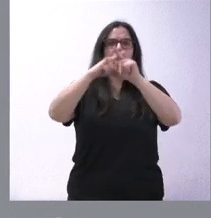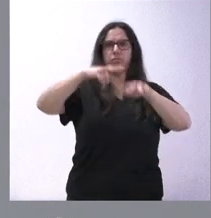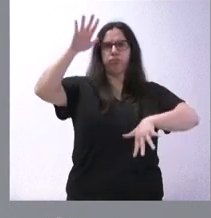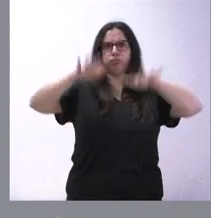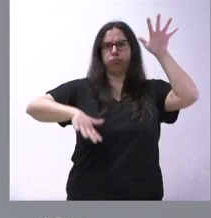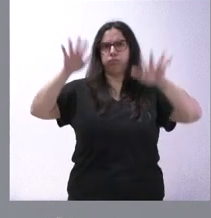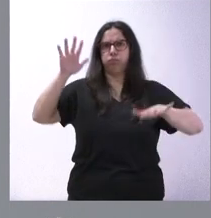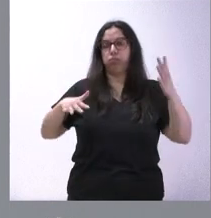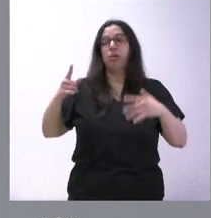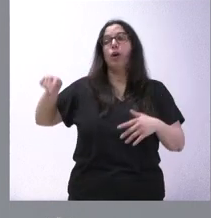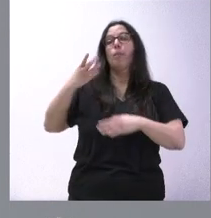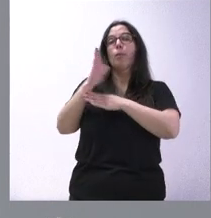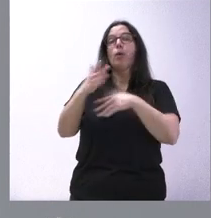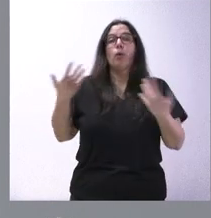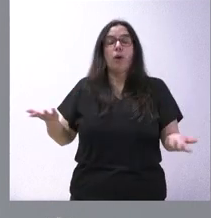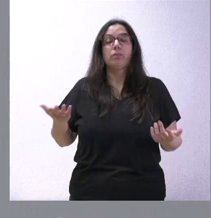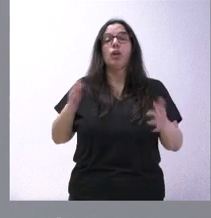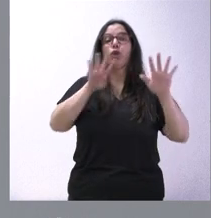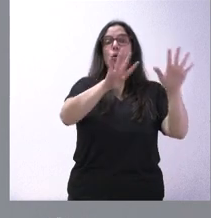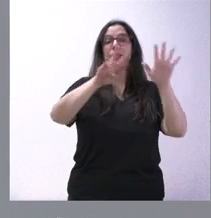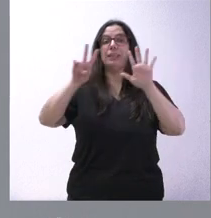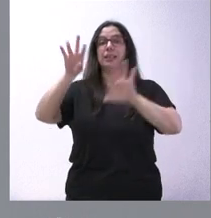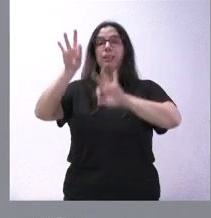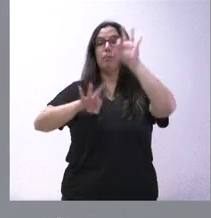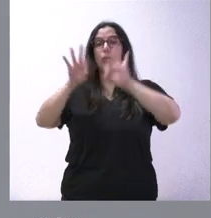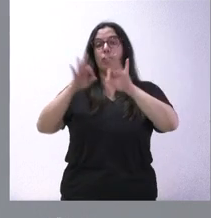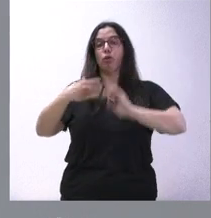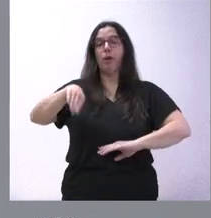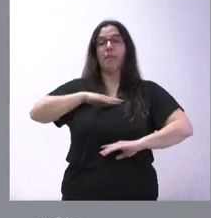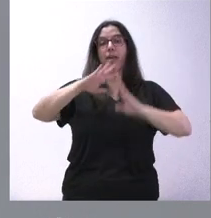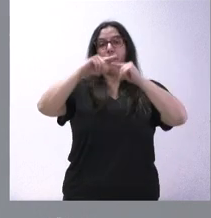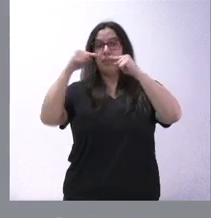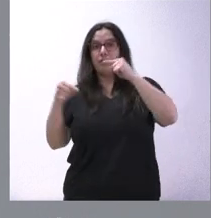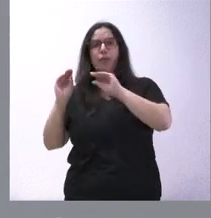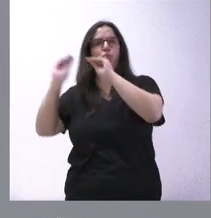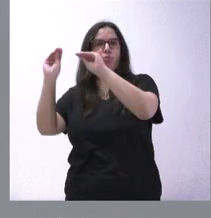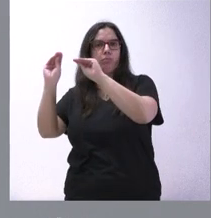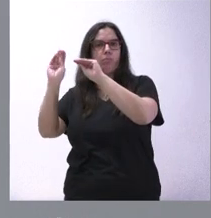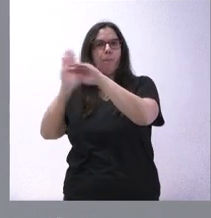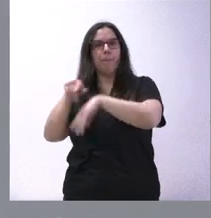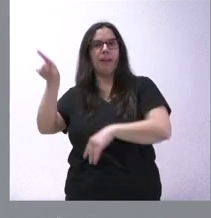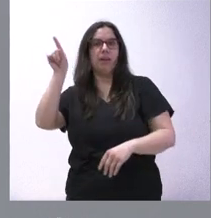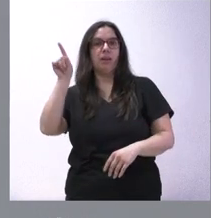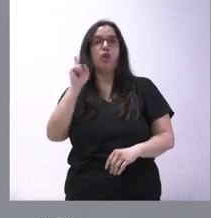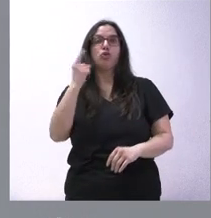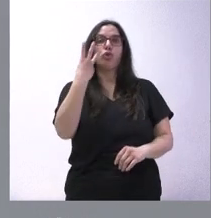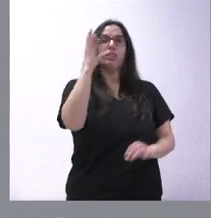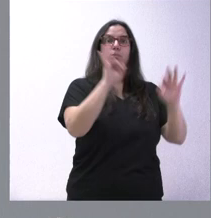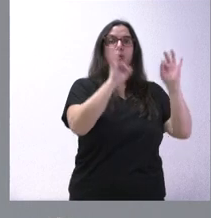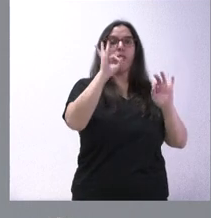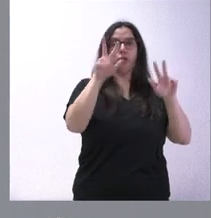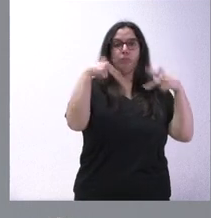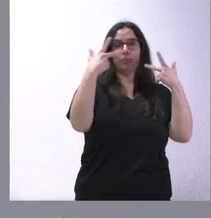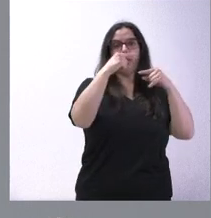La propuesta del Gobierno es que el 97% de la capacidad de déficit se lo quedara el Gobierno y solo un 3% las comunidades